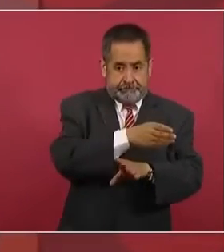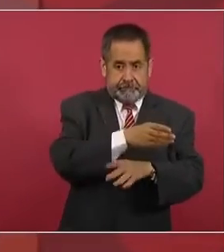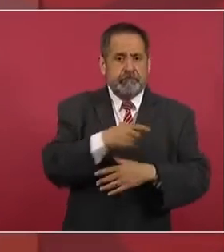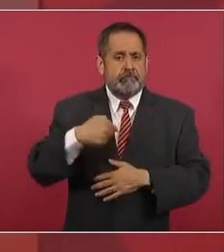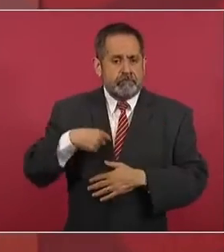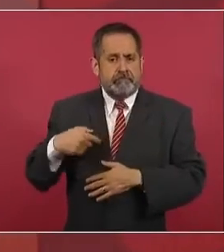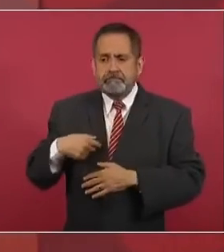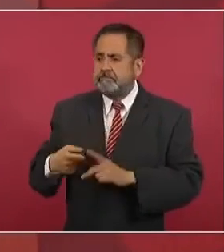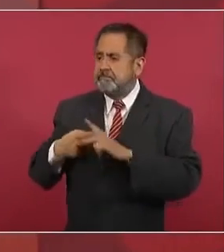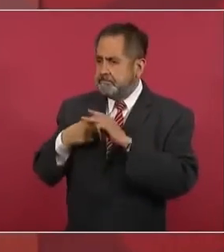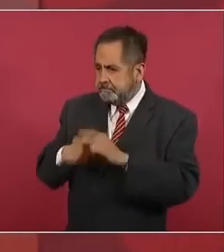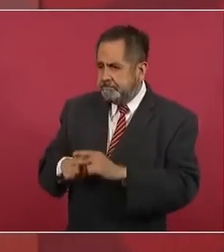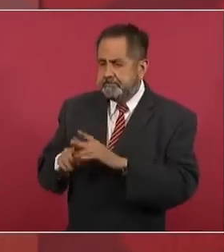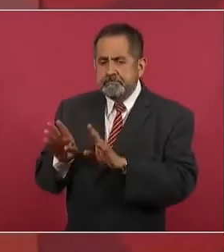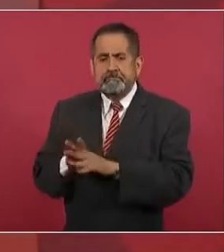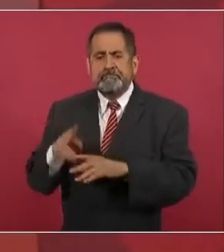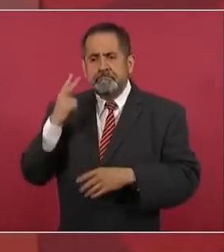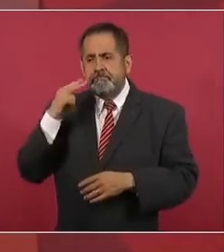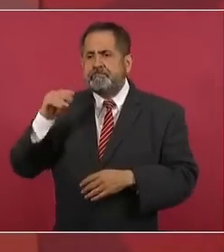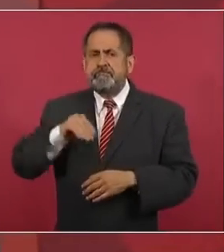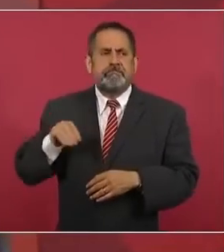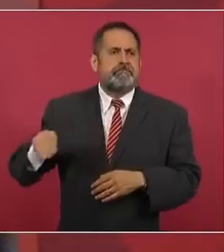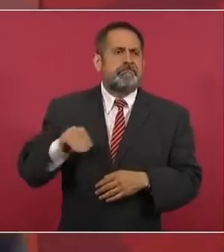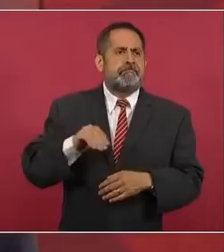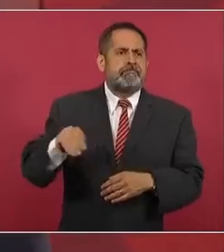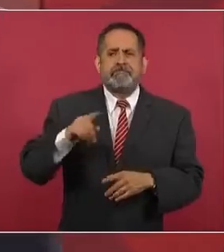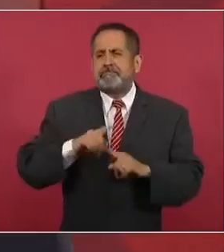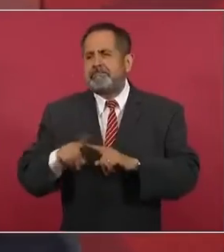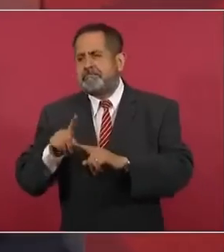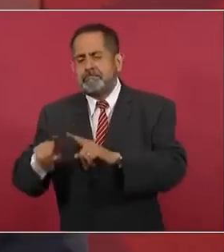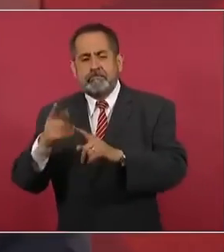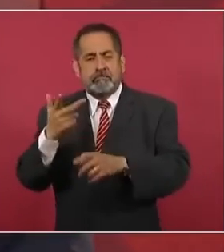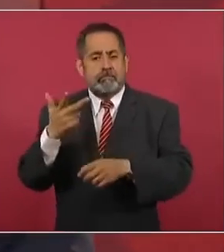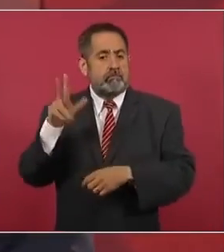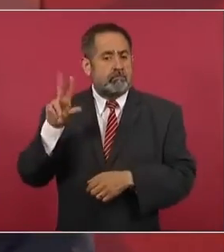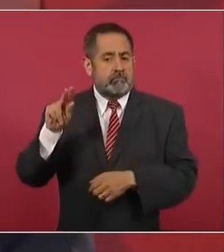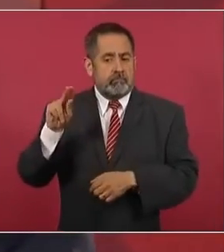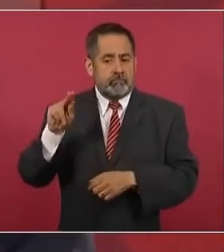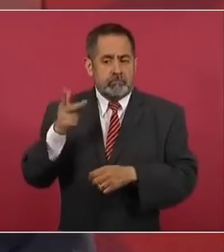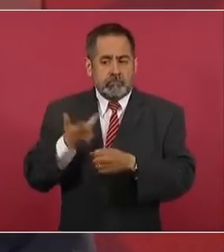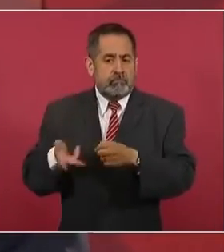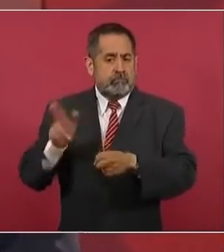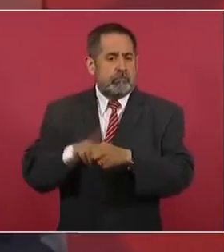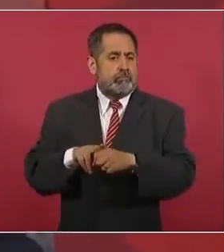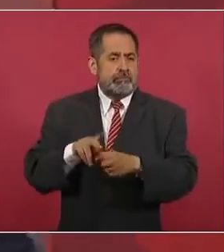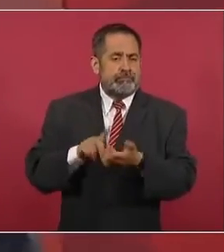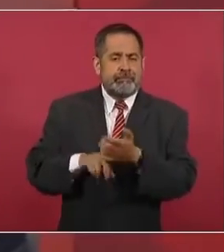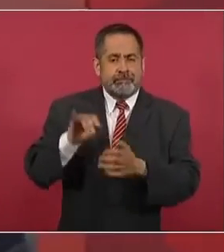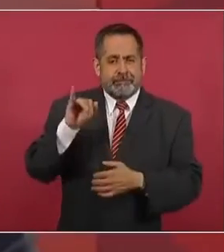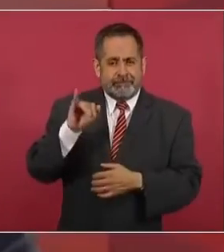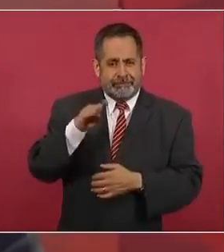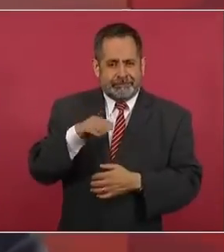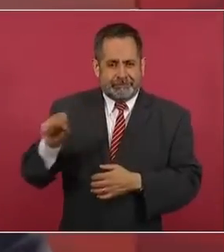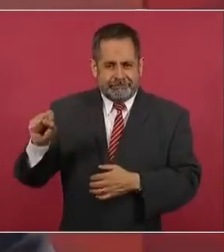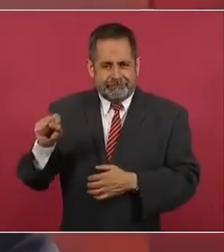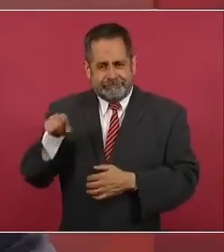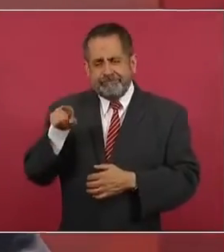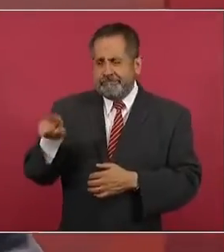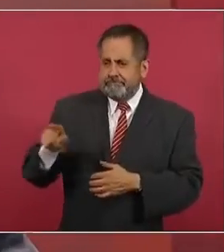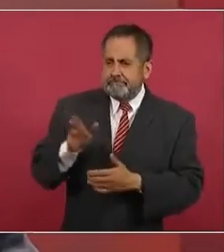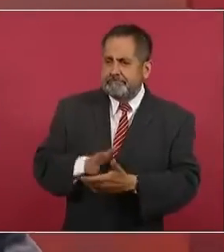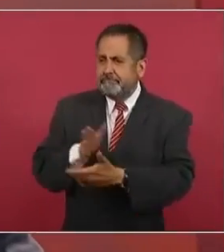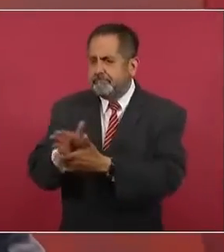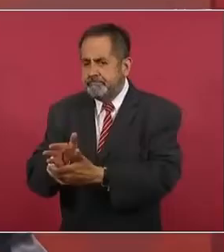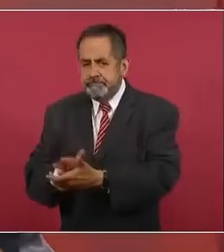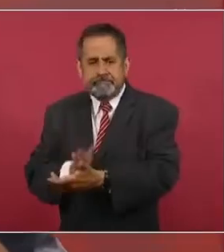una gira por los 80 hospitales del INSS-Bienestar, porque